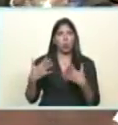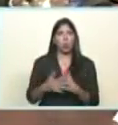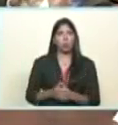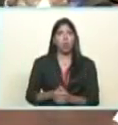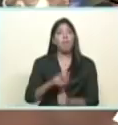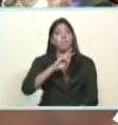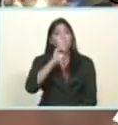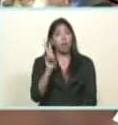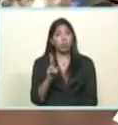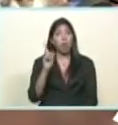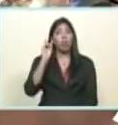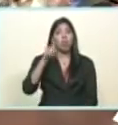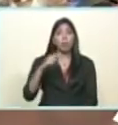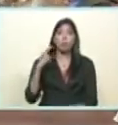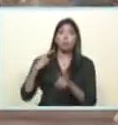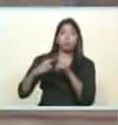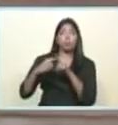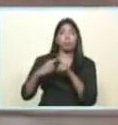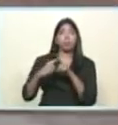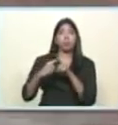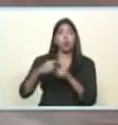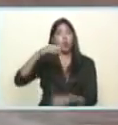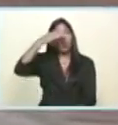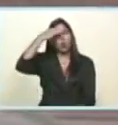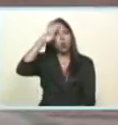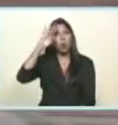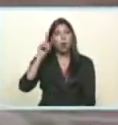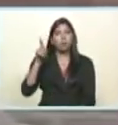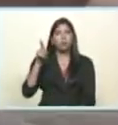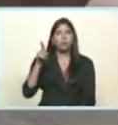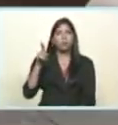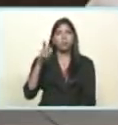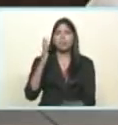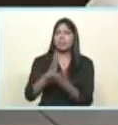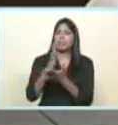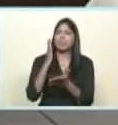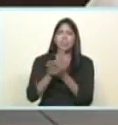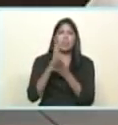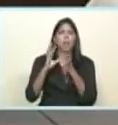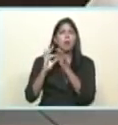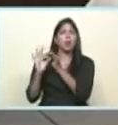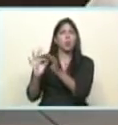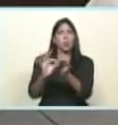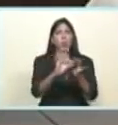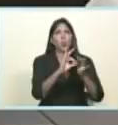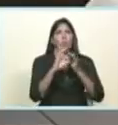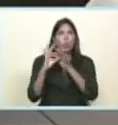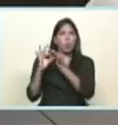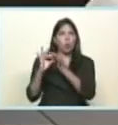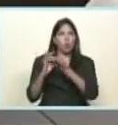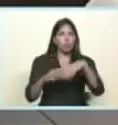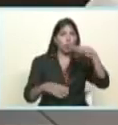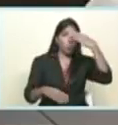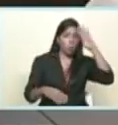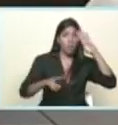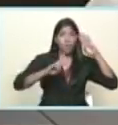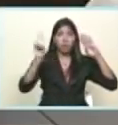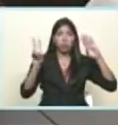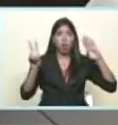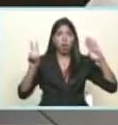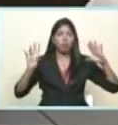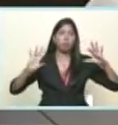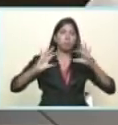Venezuela dice, Cuba siempre juntos. Cuba y Venezuela siempre juntos.